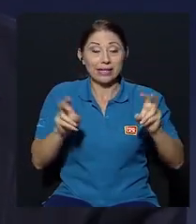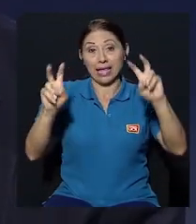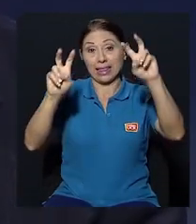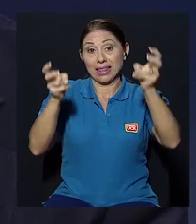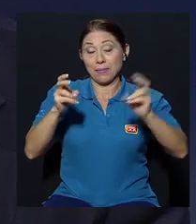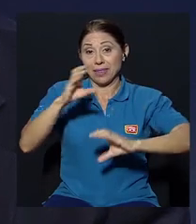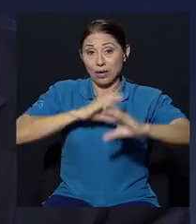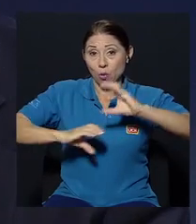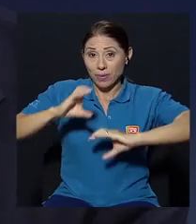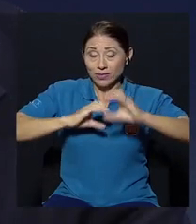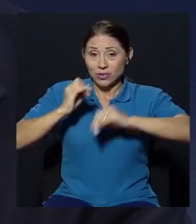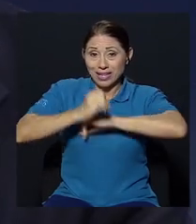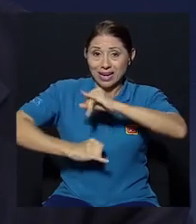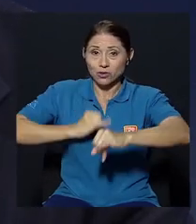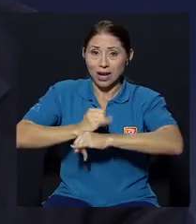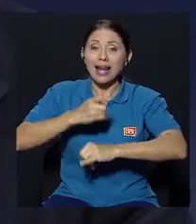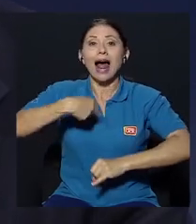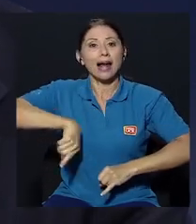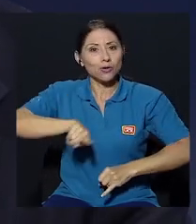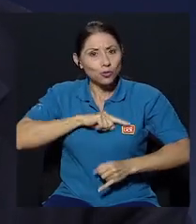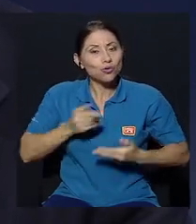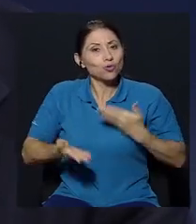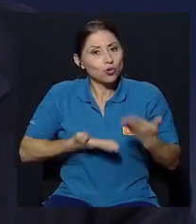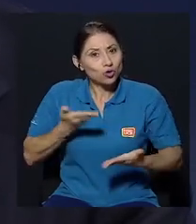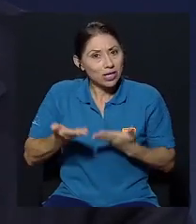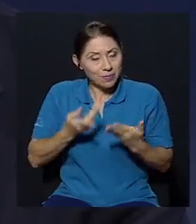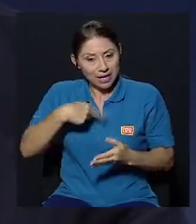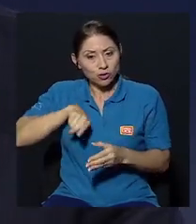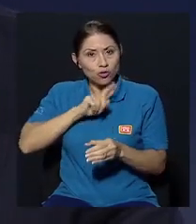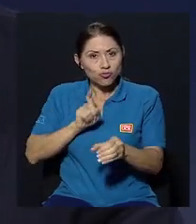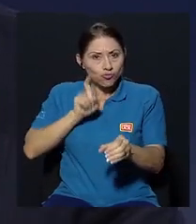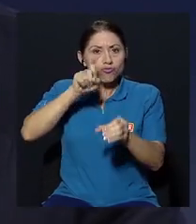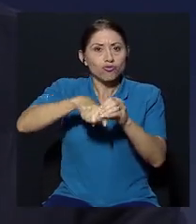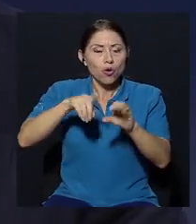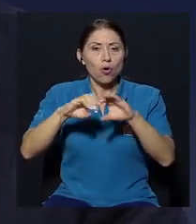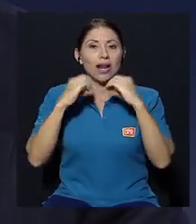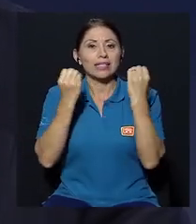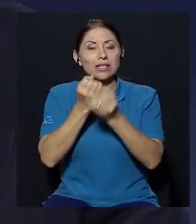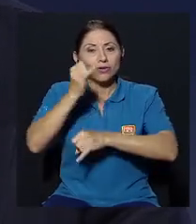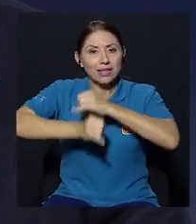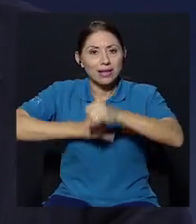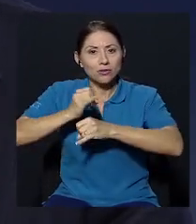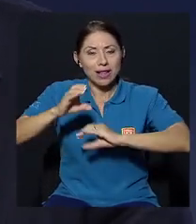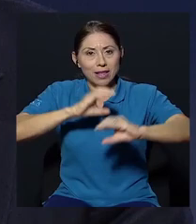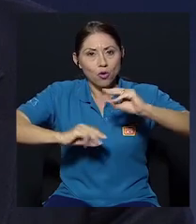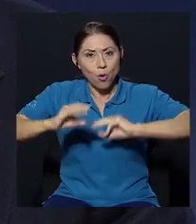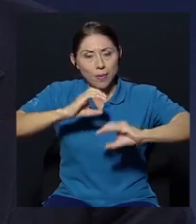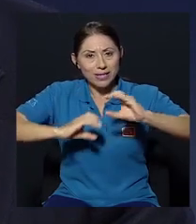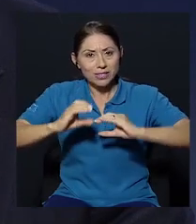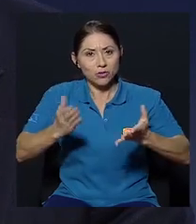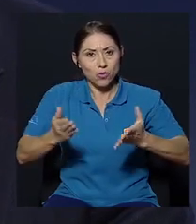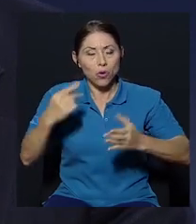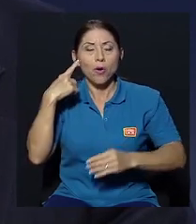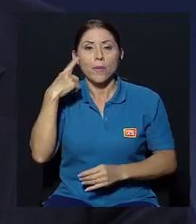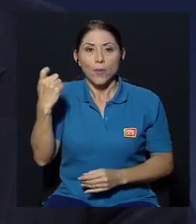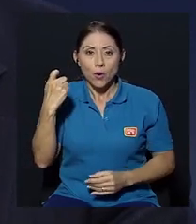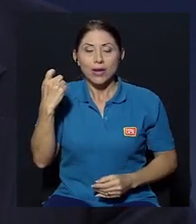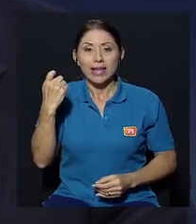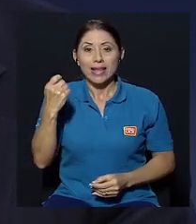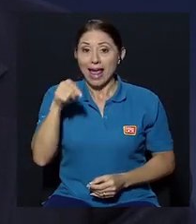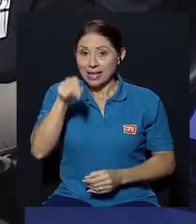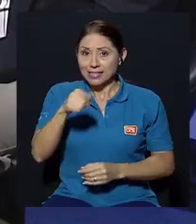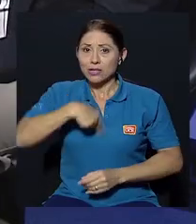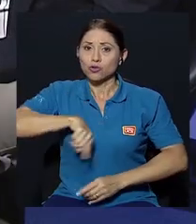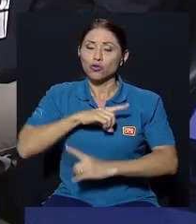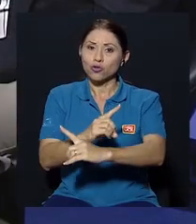montón de temas en materia de comercio internacional a nosotros nos sirve ser parte de la organización internacional del